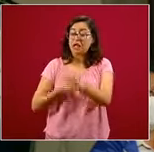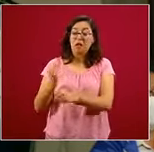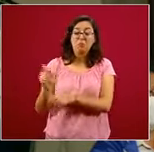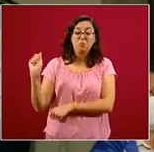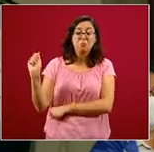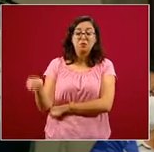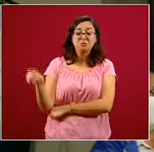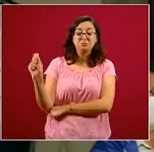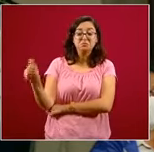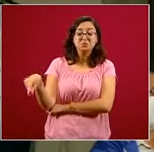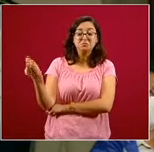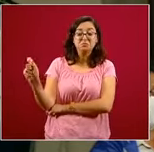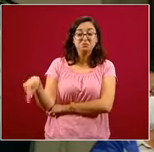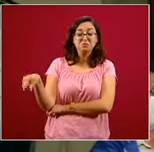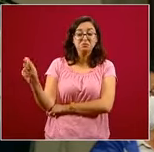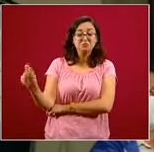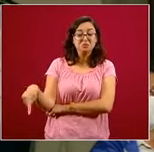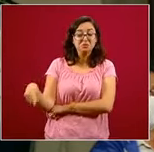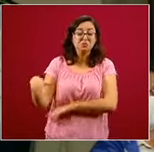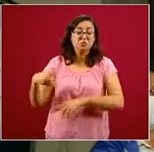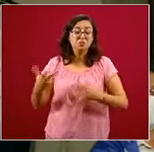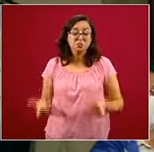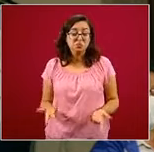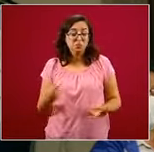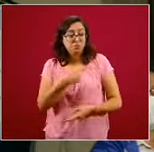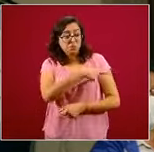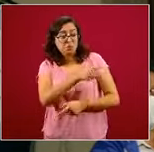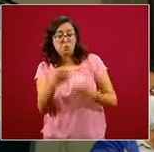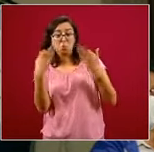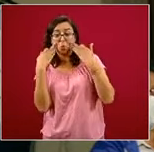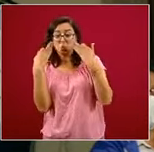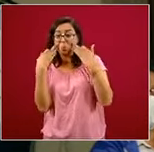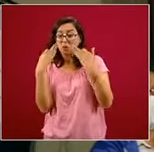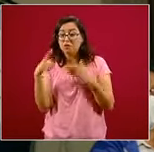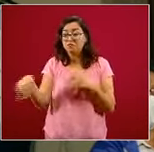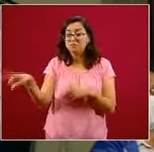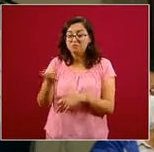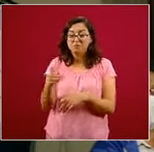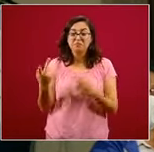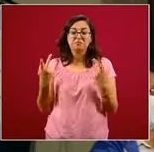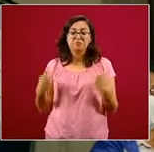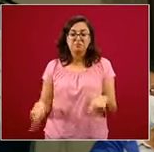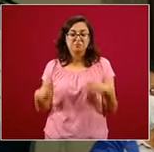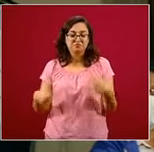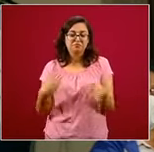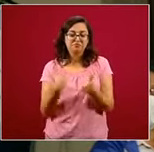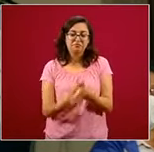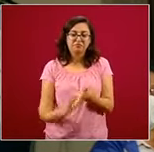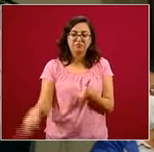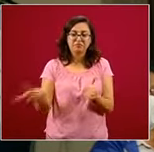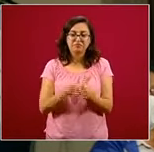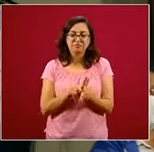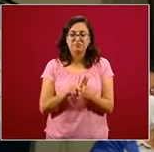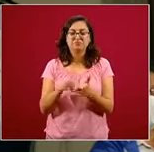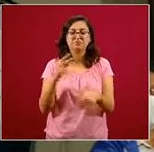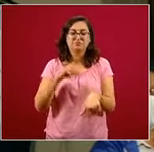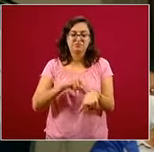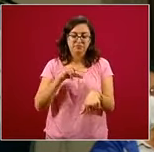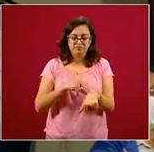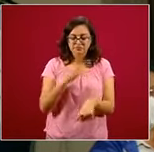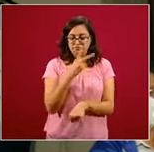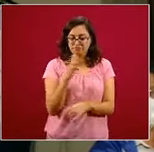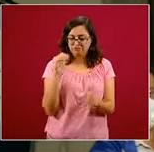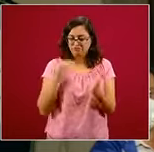en el puesto y que de acuerdo a los testimonios está involucrado en la venta de plazas para médicos 200